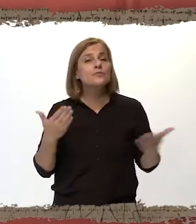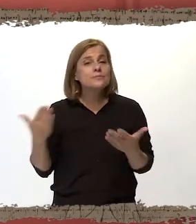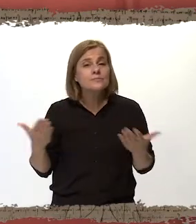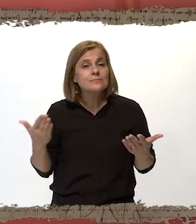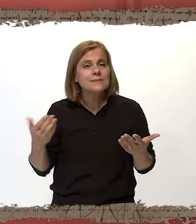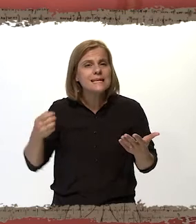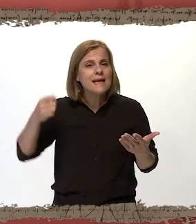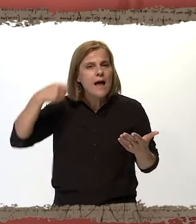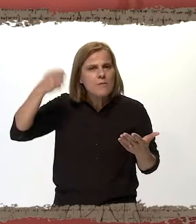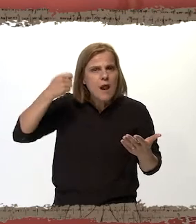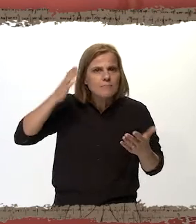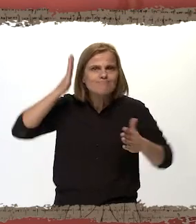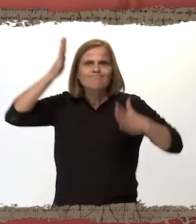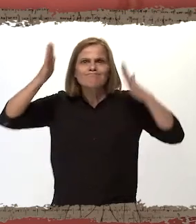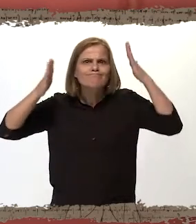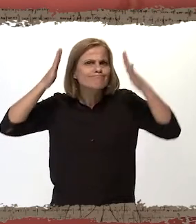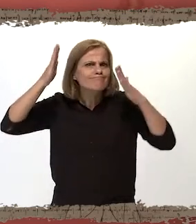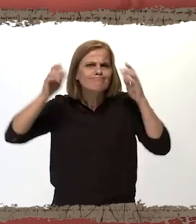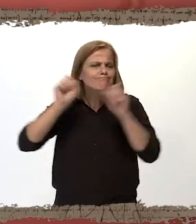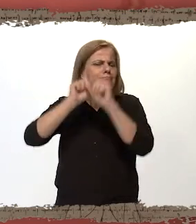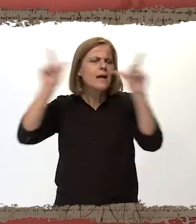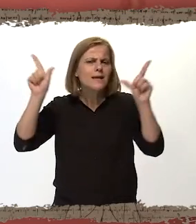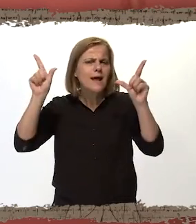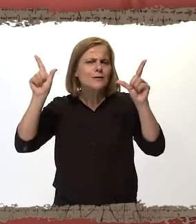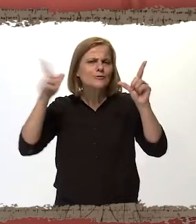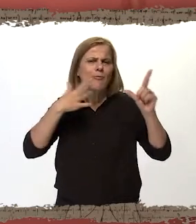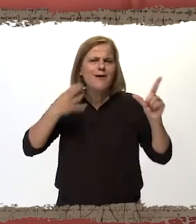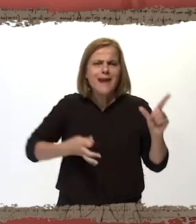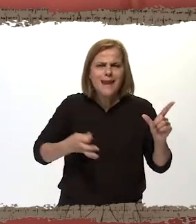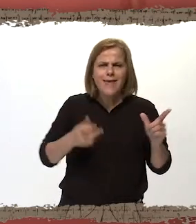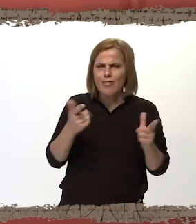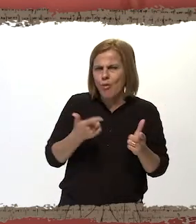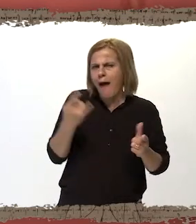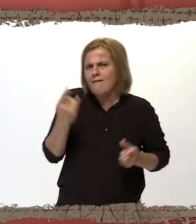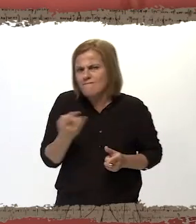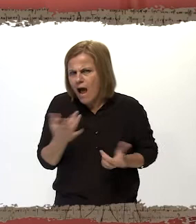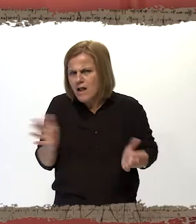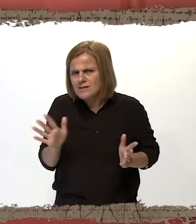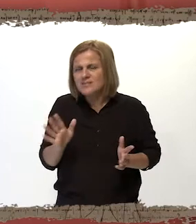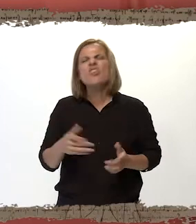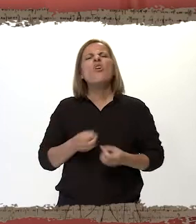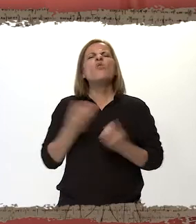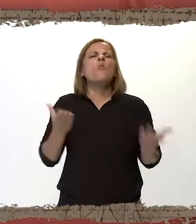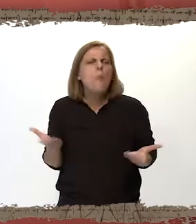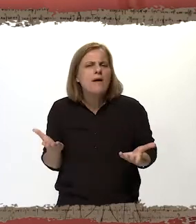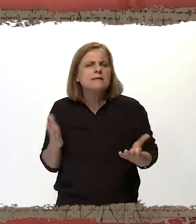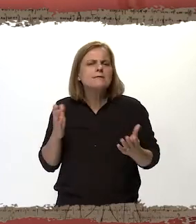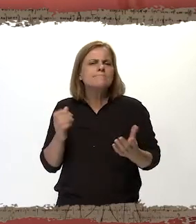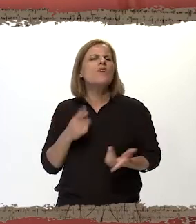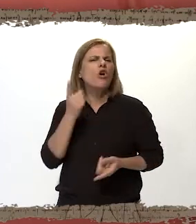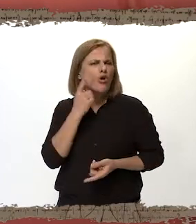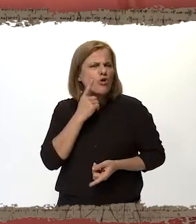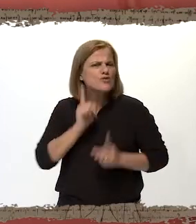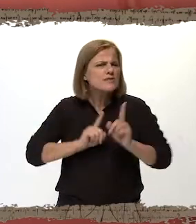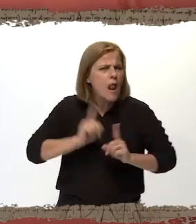¡Seres imaginarios! Sí, seres imaginarios. ¿Qué es? ¿Cómo es un ser imaginario? ¿Conocés algún ser